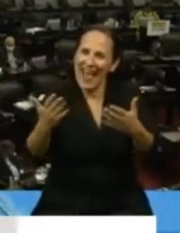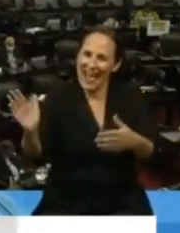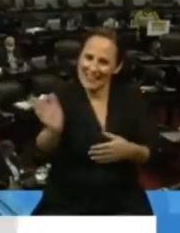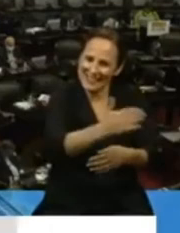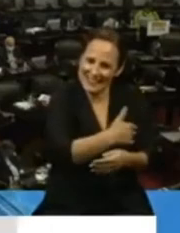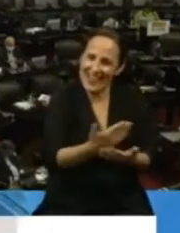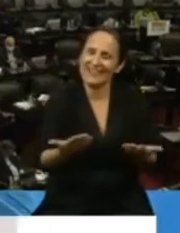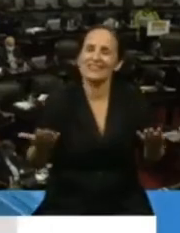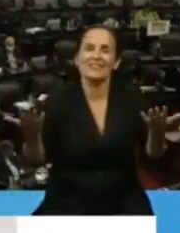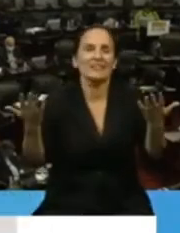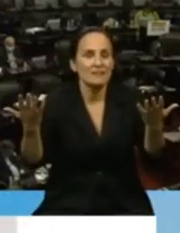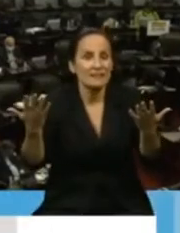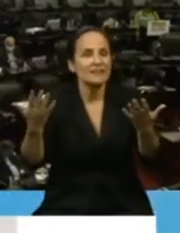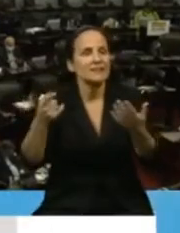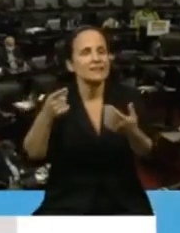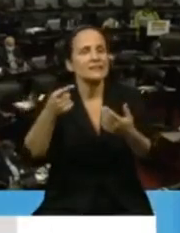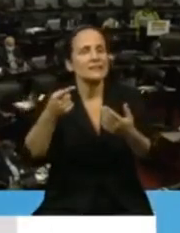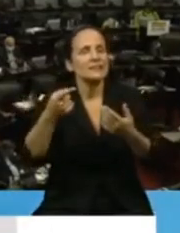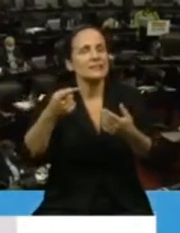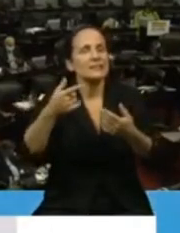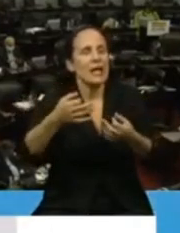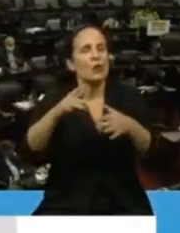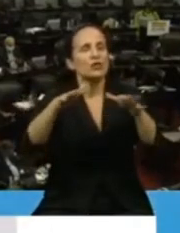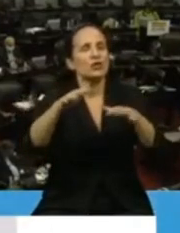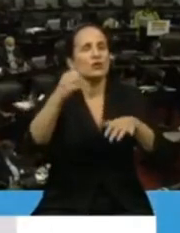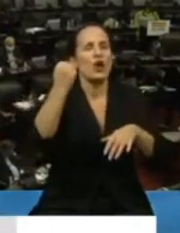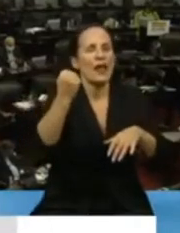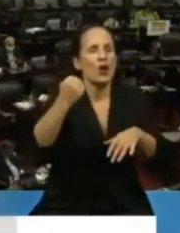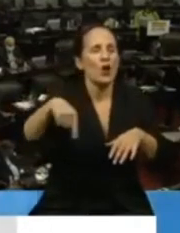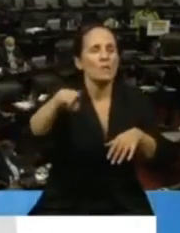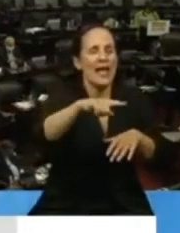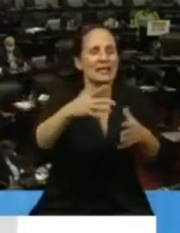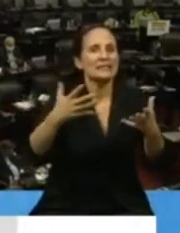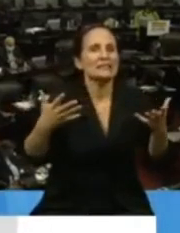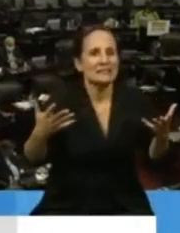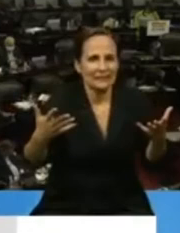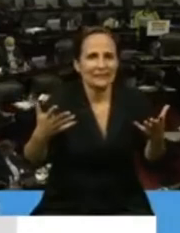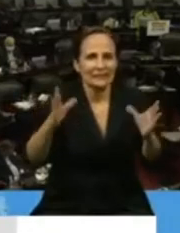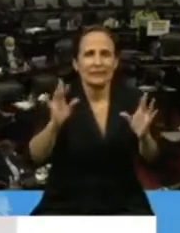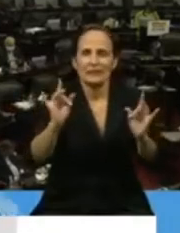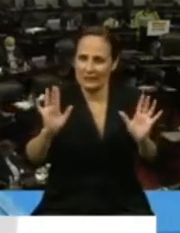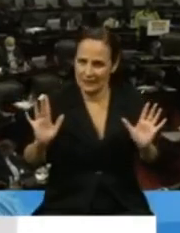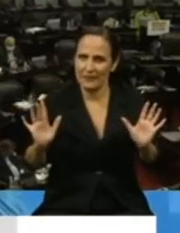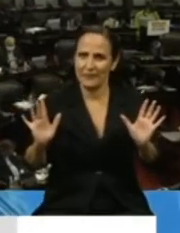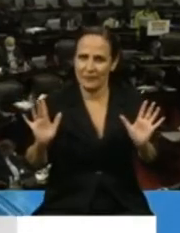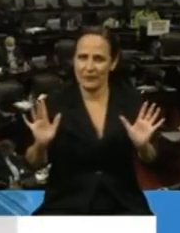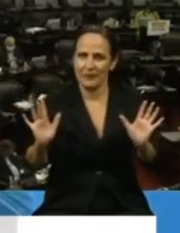que esto también ha afectado su economía. Seguro que esto también ha